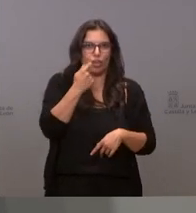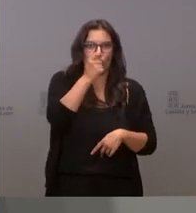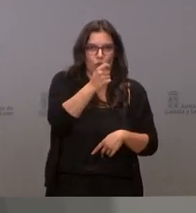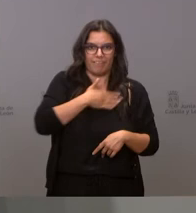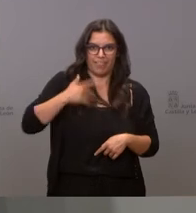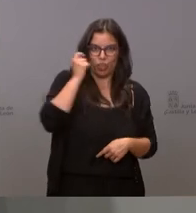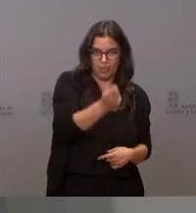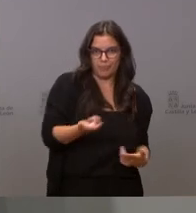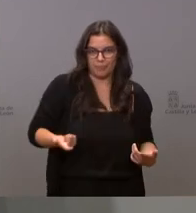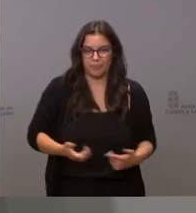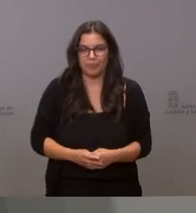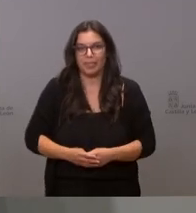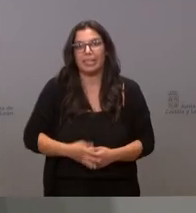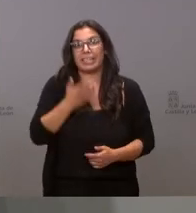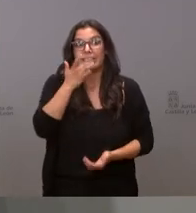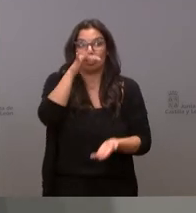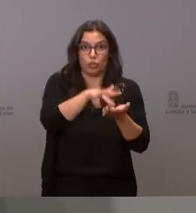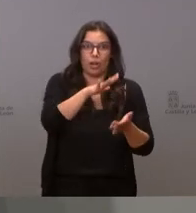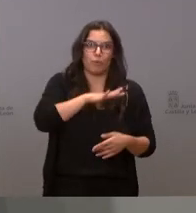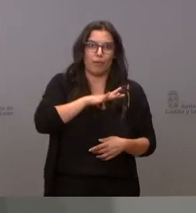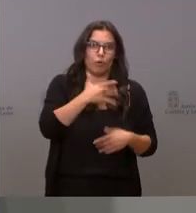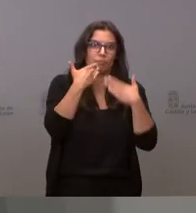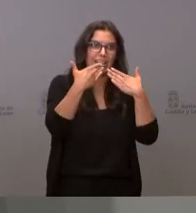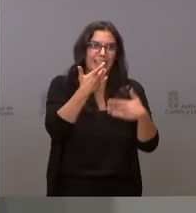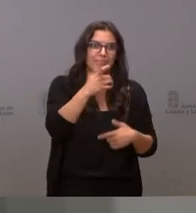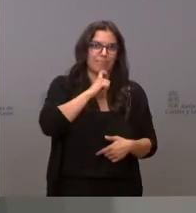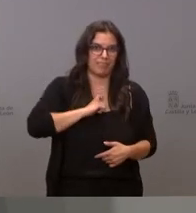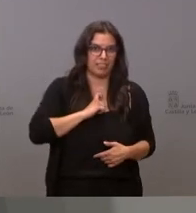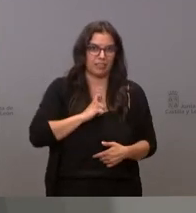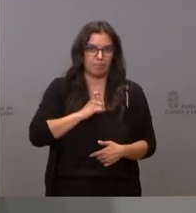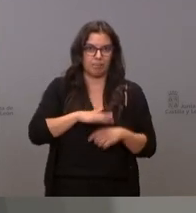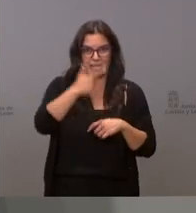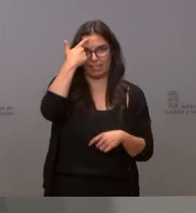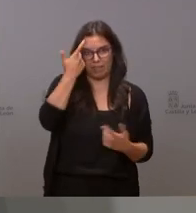y si es así por favor le agradecería que me lo hiciera saber